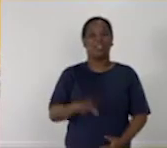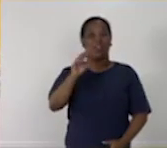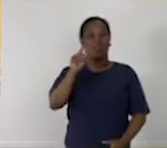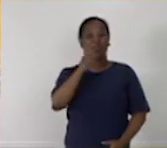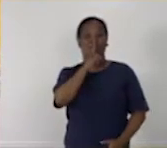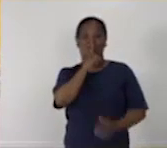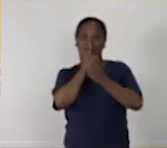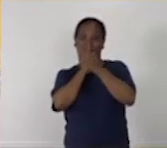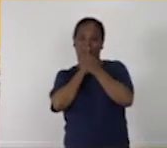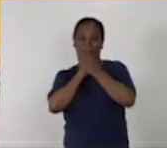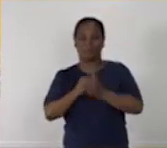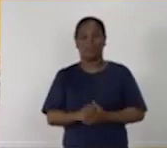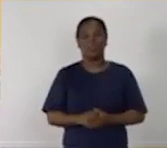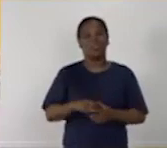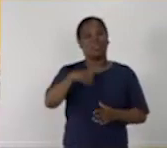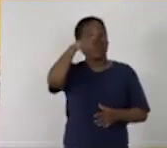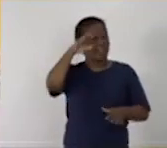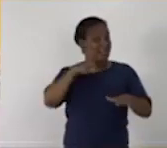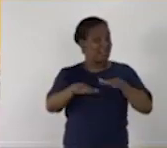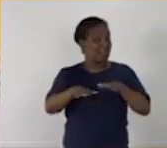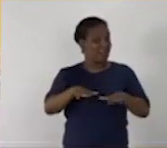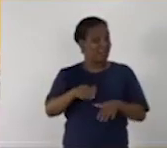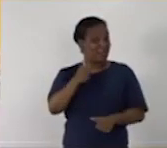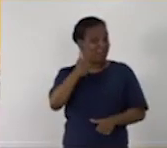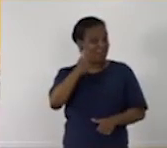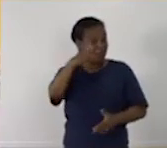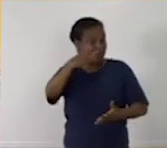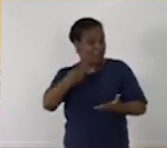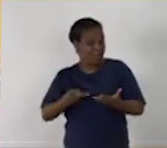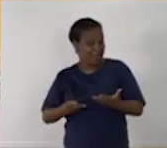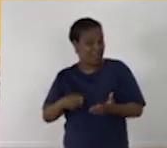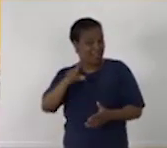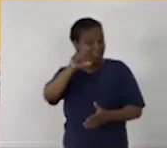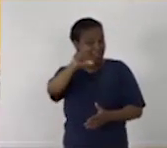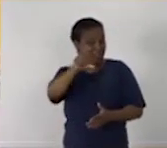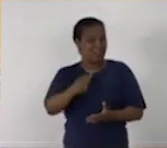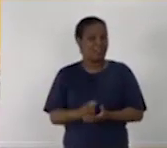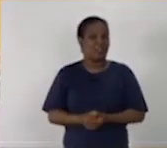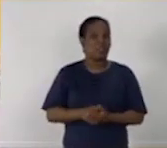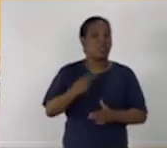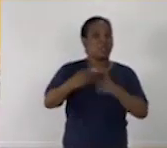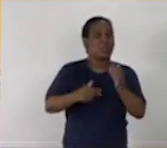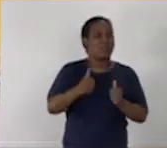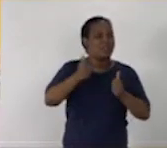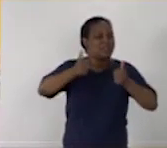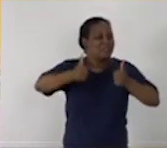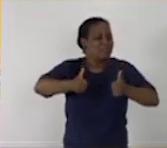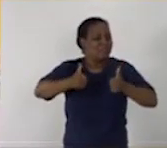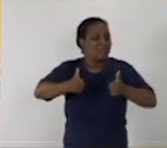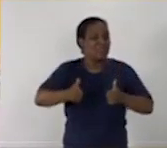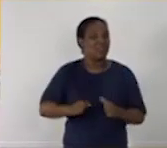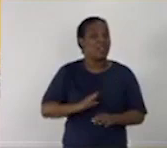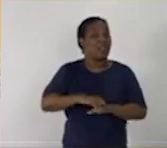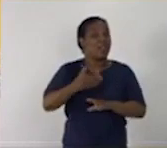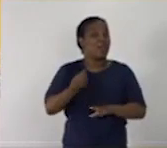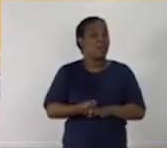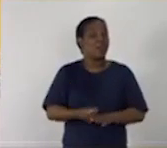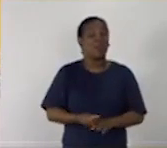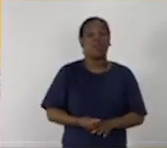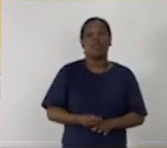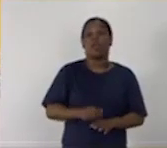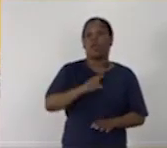Miren, les voy a decir un secreto. Si se preparan bien para leer esos textos y lo hacen correctamente,